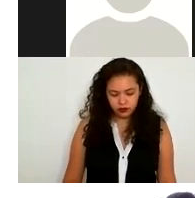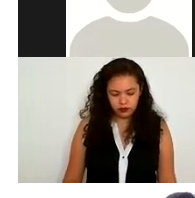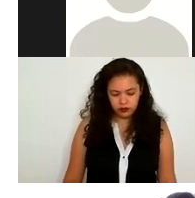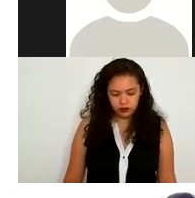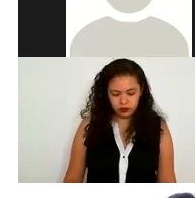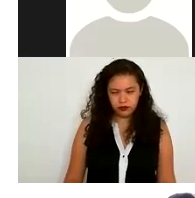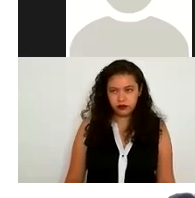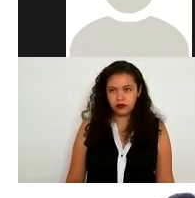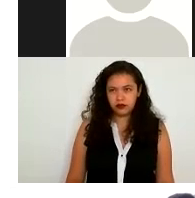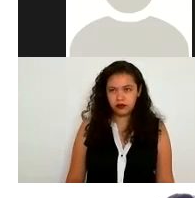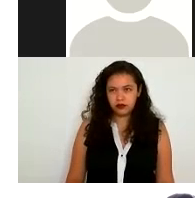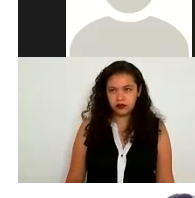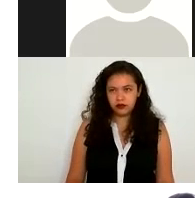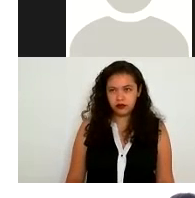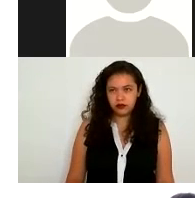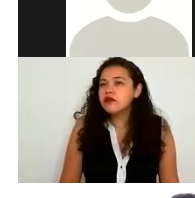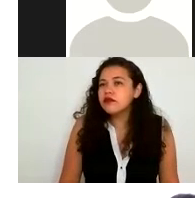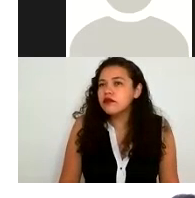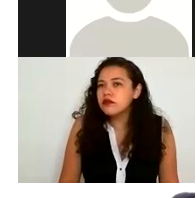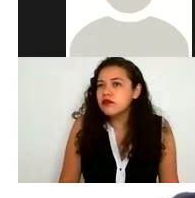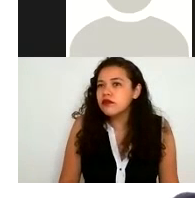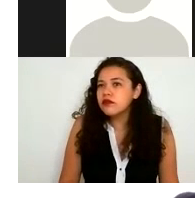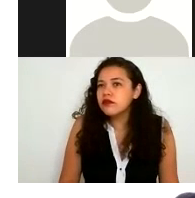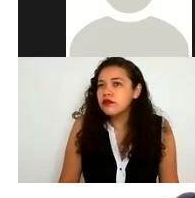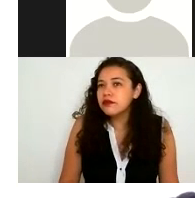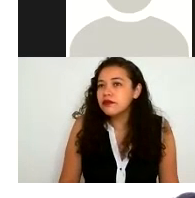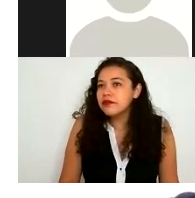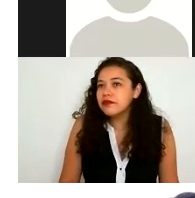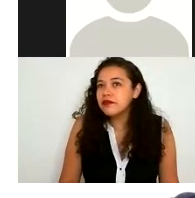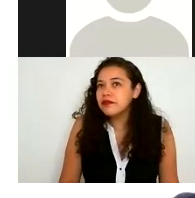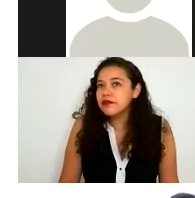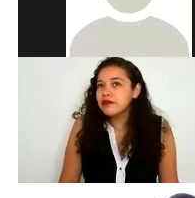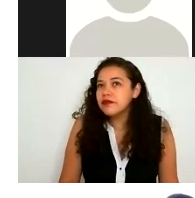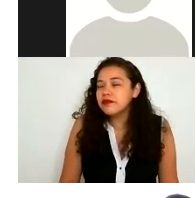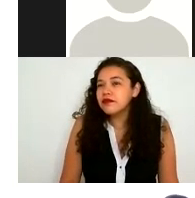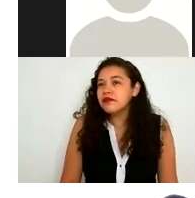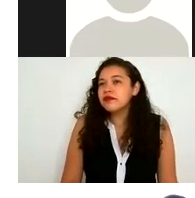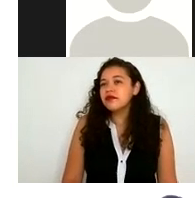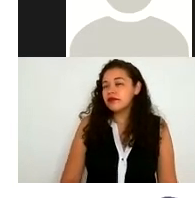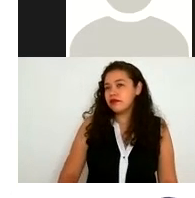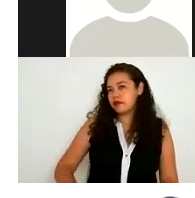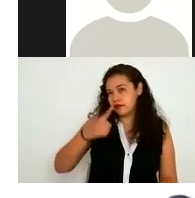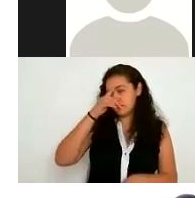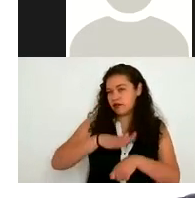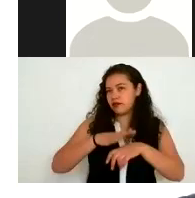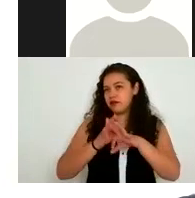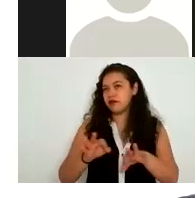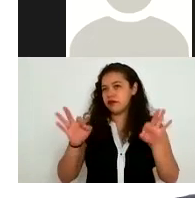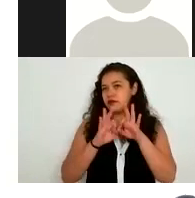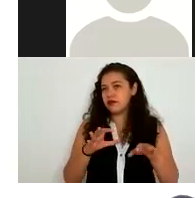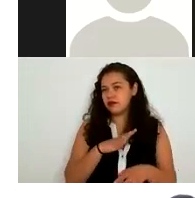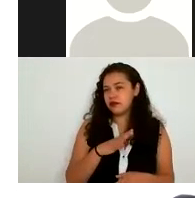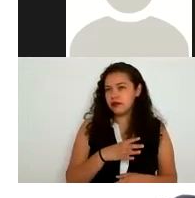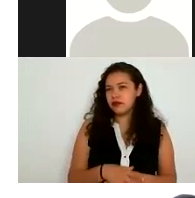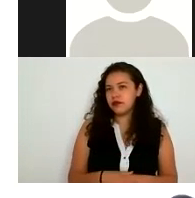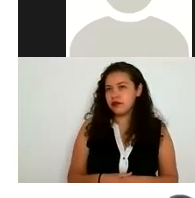320 mil de salario mínimo vigente y justo la importancia de los ejemplos que traemos de lo que por